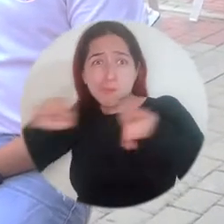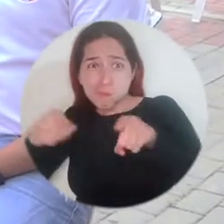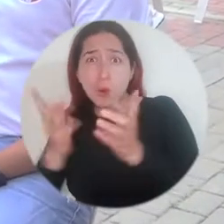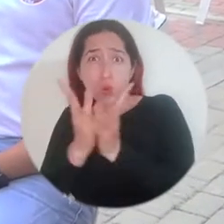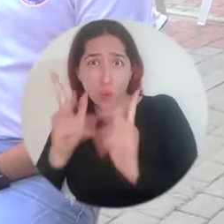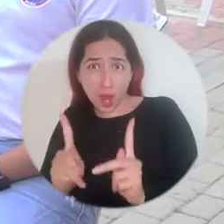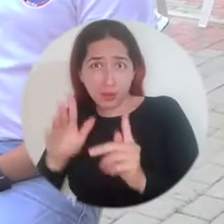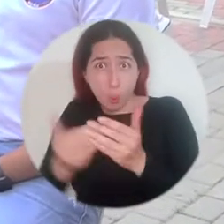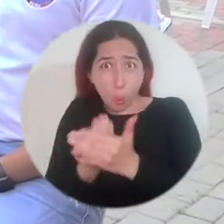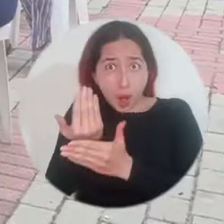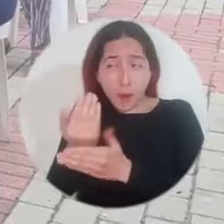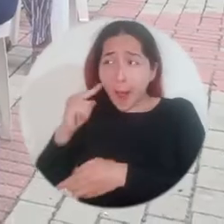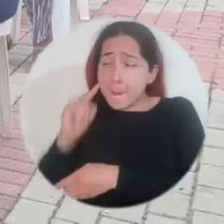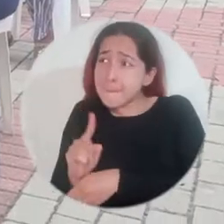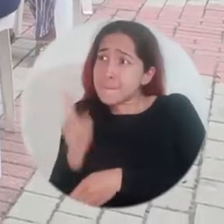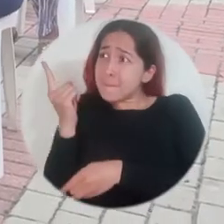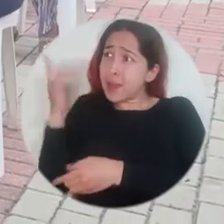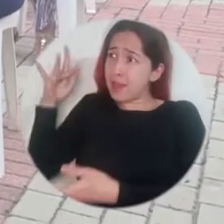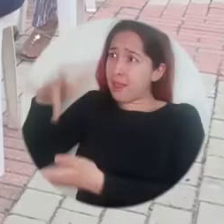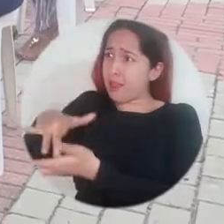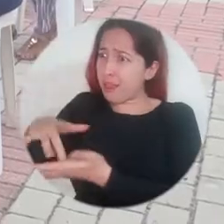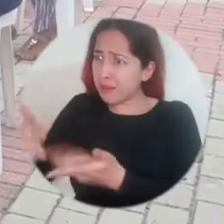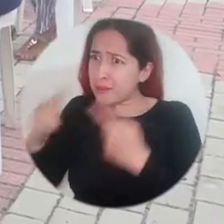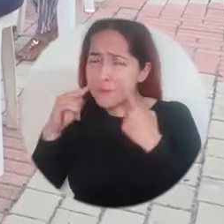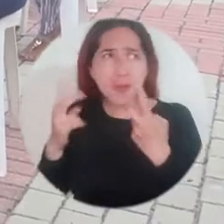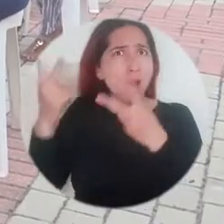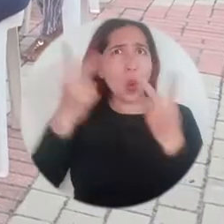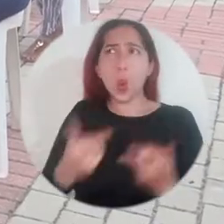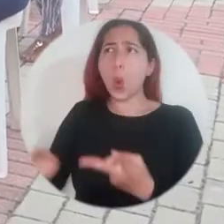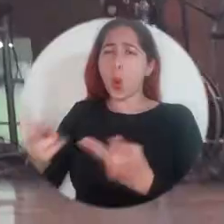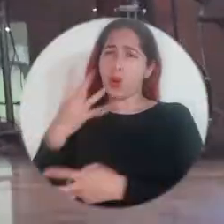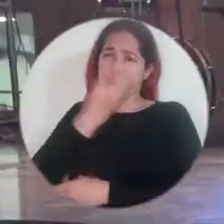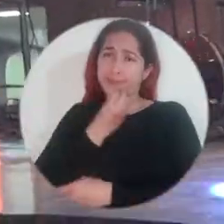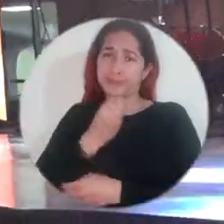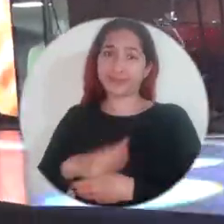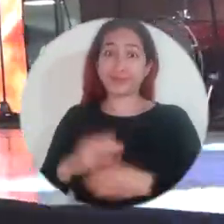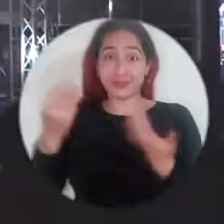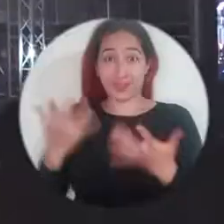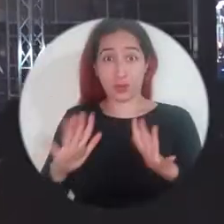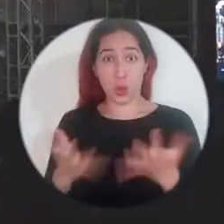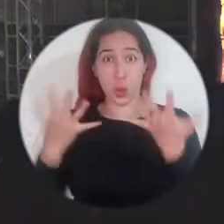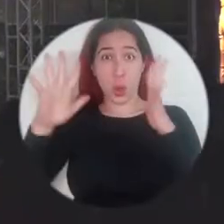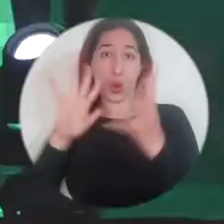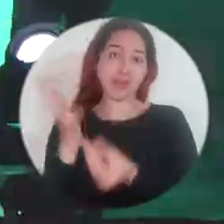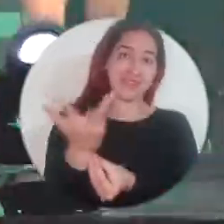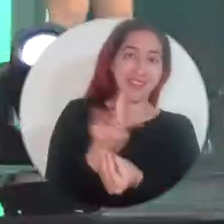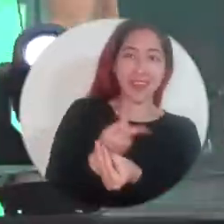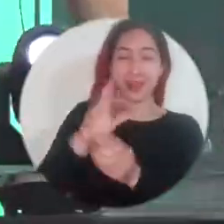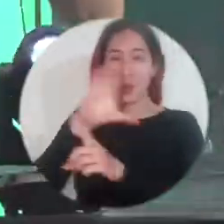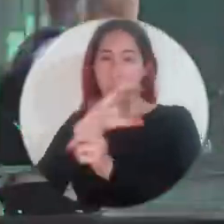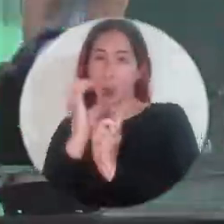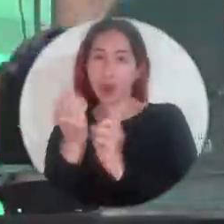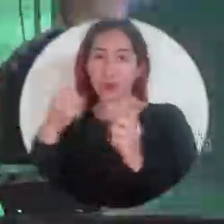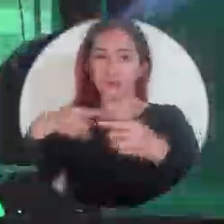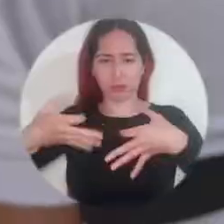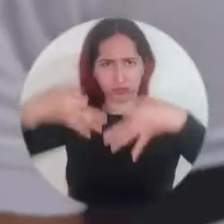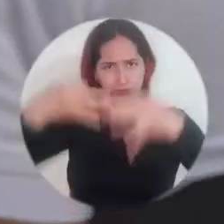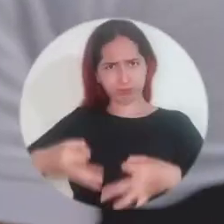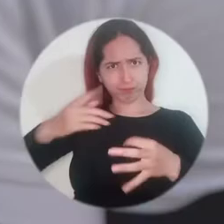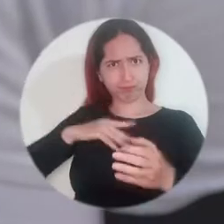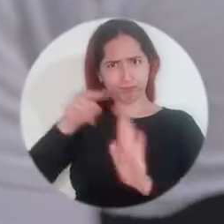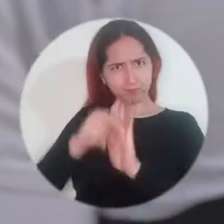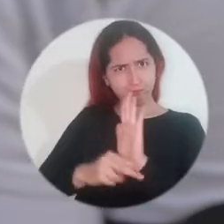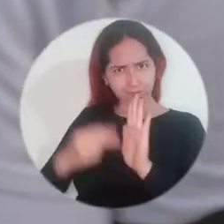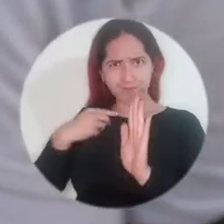aquí por primera vez para quienes no conocían su institución. En un emocionante evento artístico y cultural, y gracias al